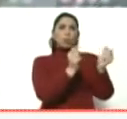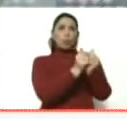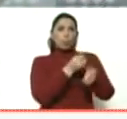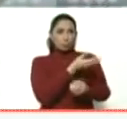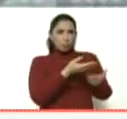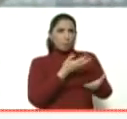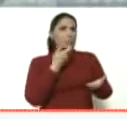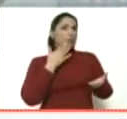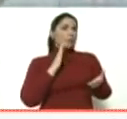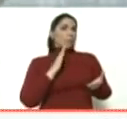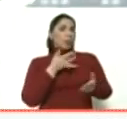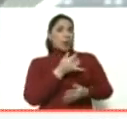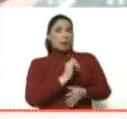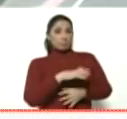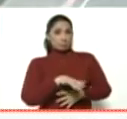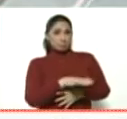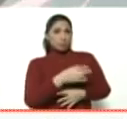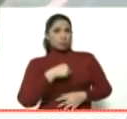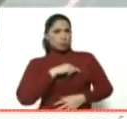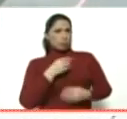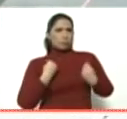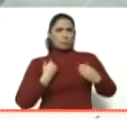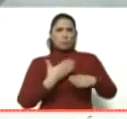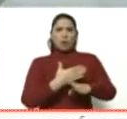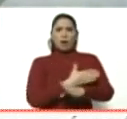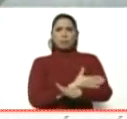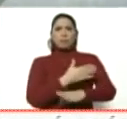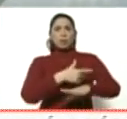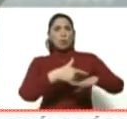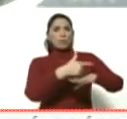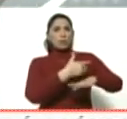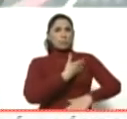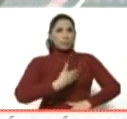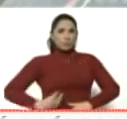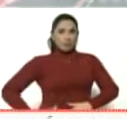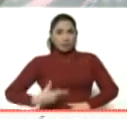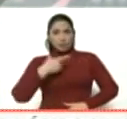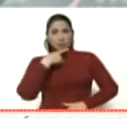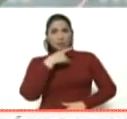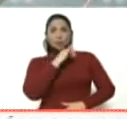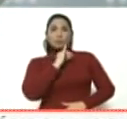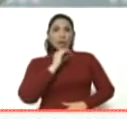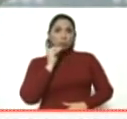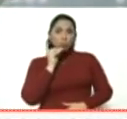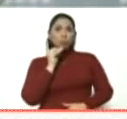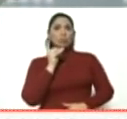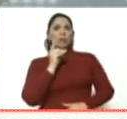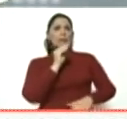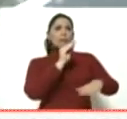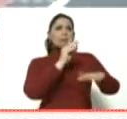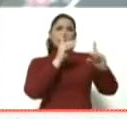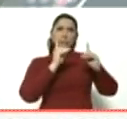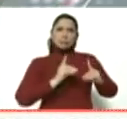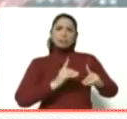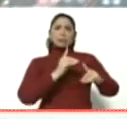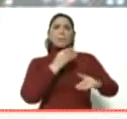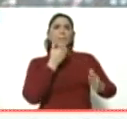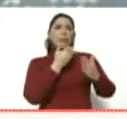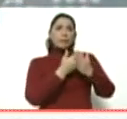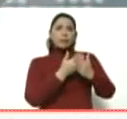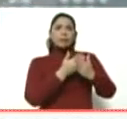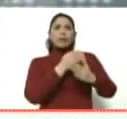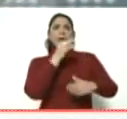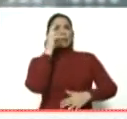ejemplo, en el escenario que ya vivimos antes, el gobierno del presidente Duque decide pedirle al canciller que tiene el señor Juan